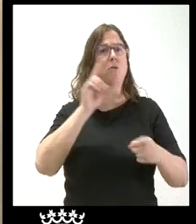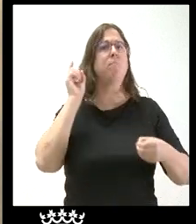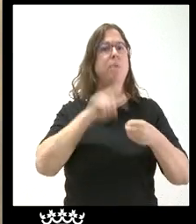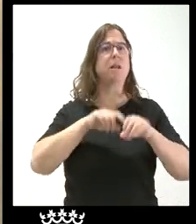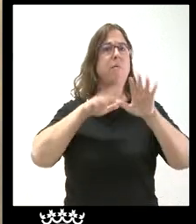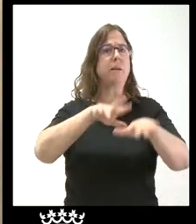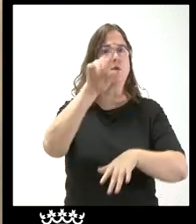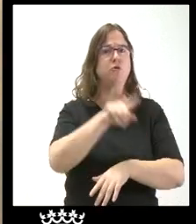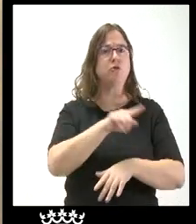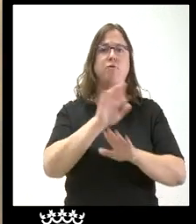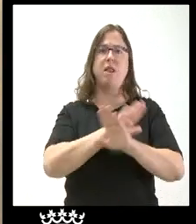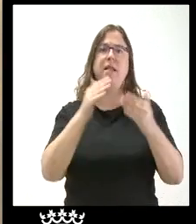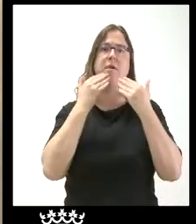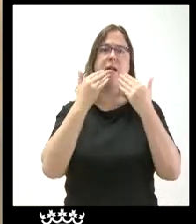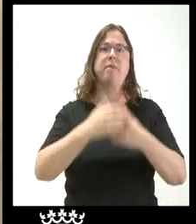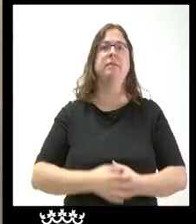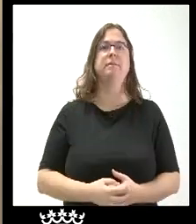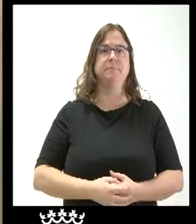manifestación nada más gracias.